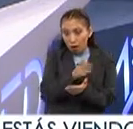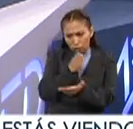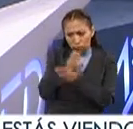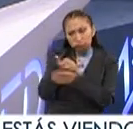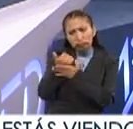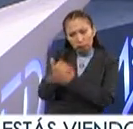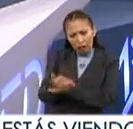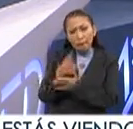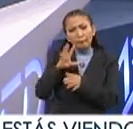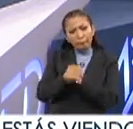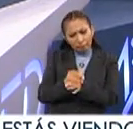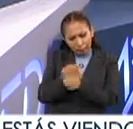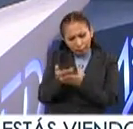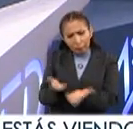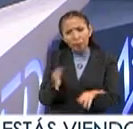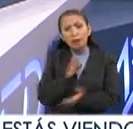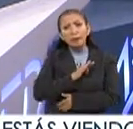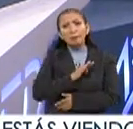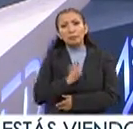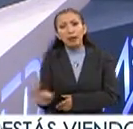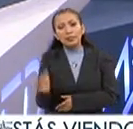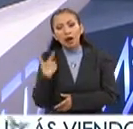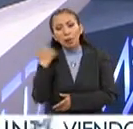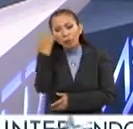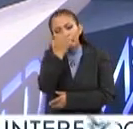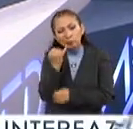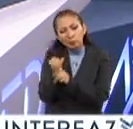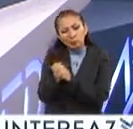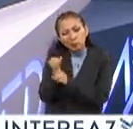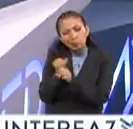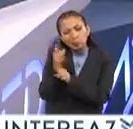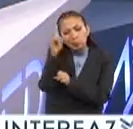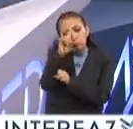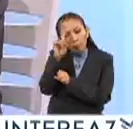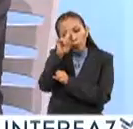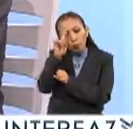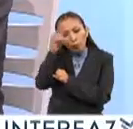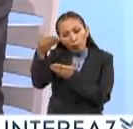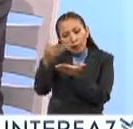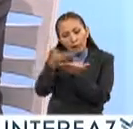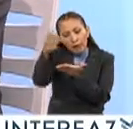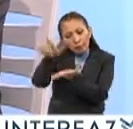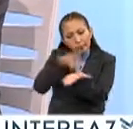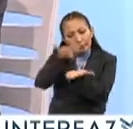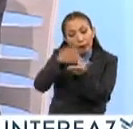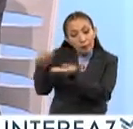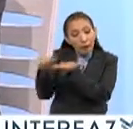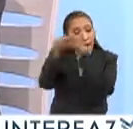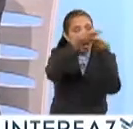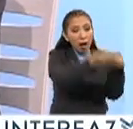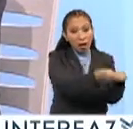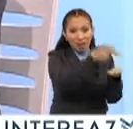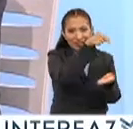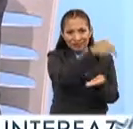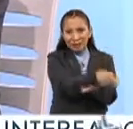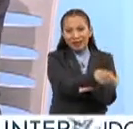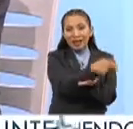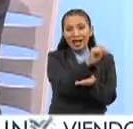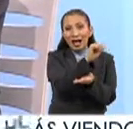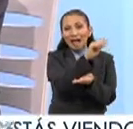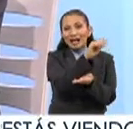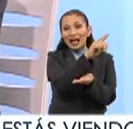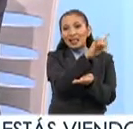Entonces nos han permitido mucho el poder pelotear estas propuestas y para poderlas mandar tanto a las